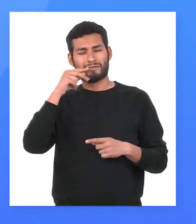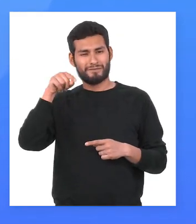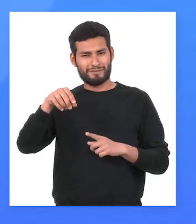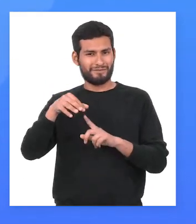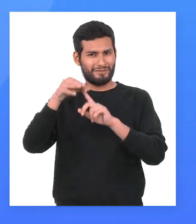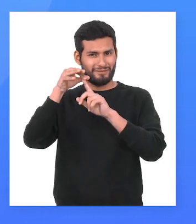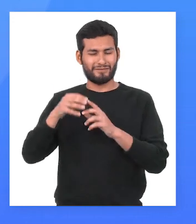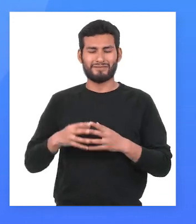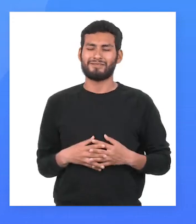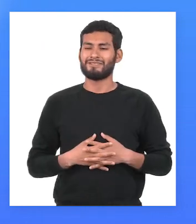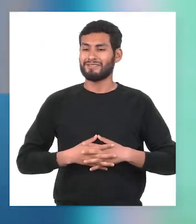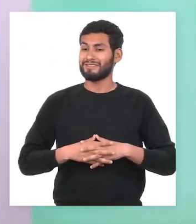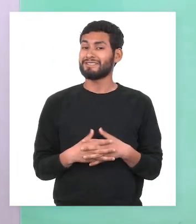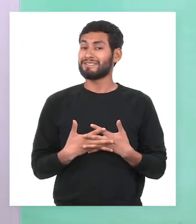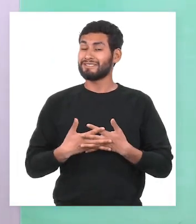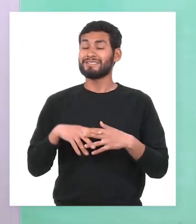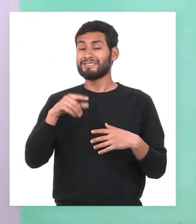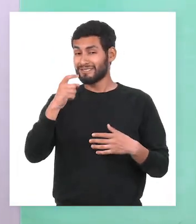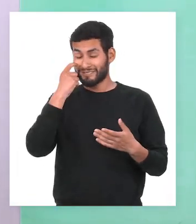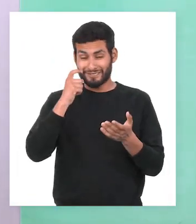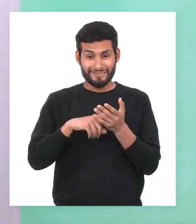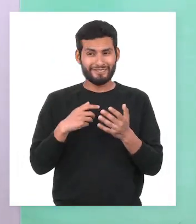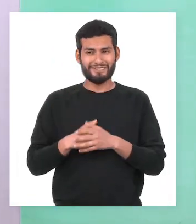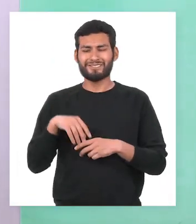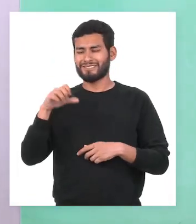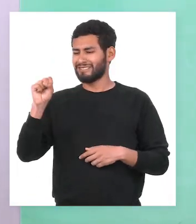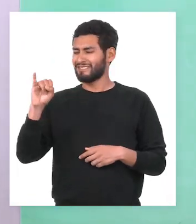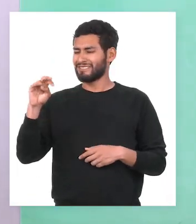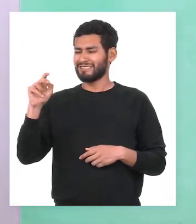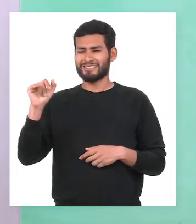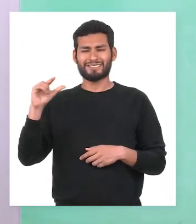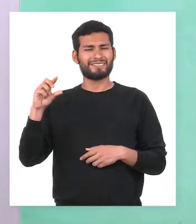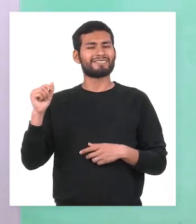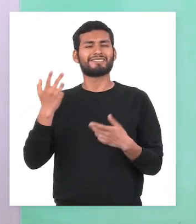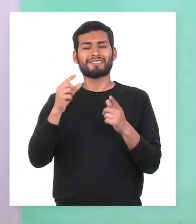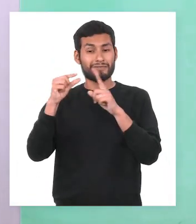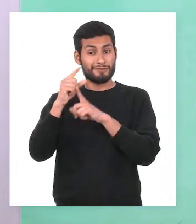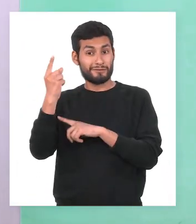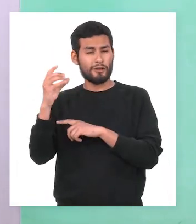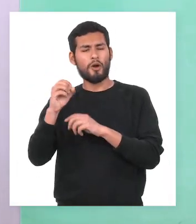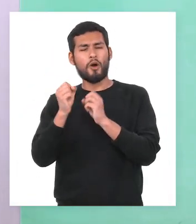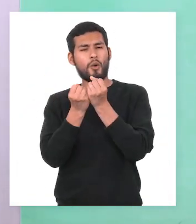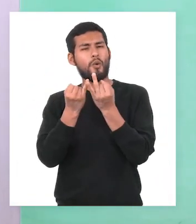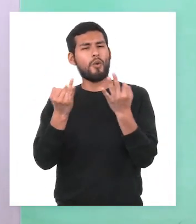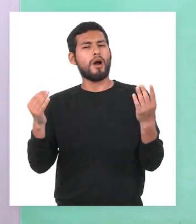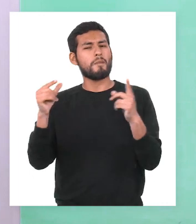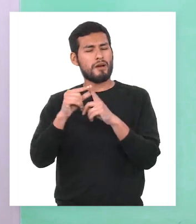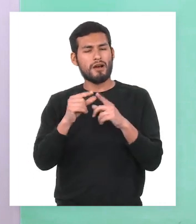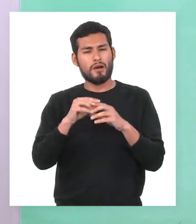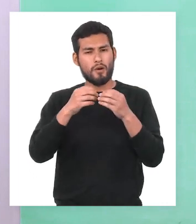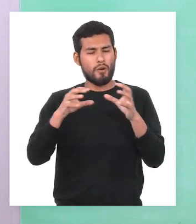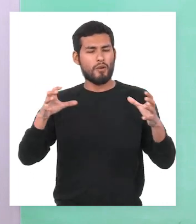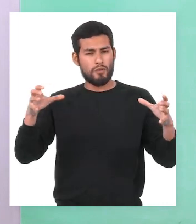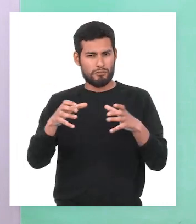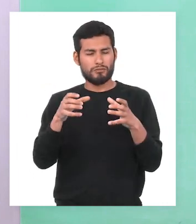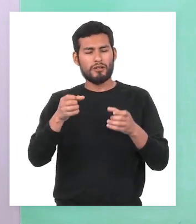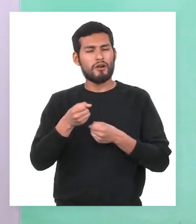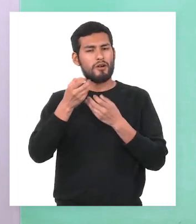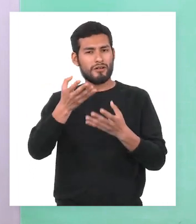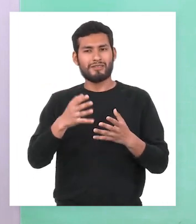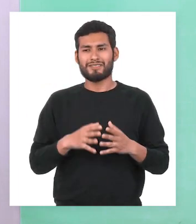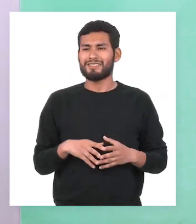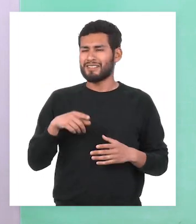del verbo principal. Como acabamos de comprobar, los sintagmas son una palabra o un grupo de palabras que desempeña una función